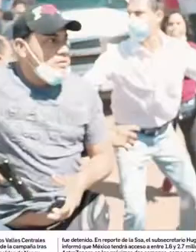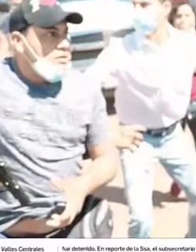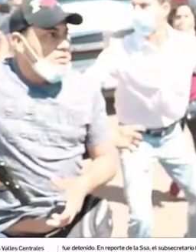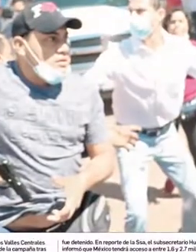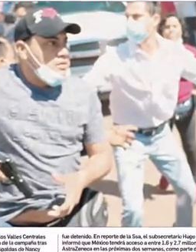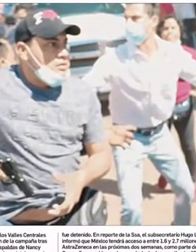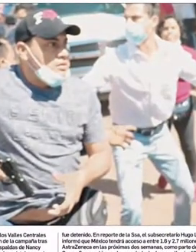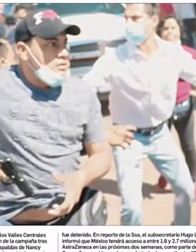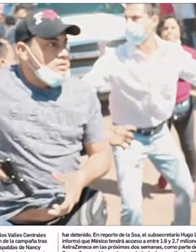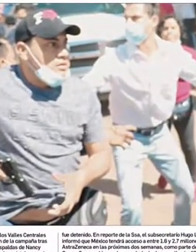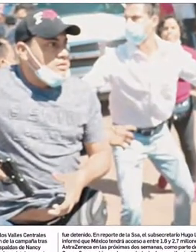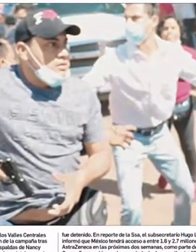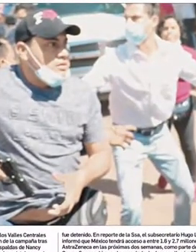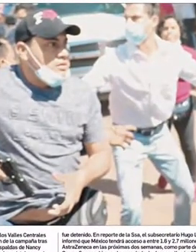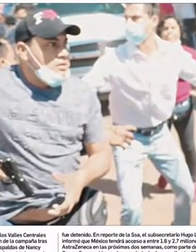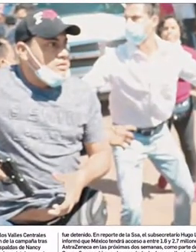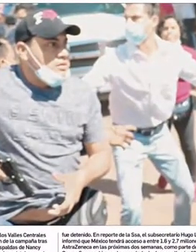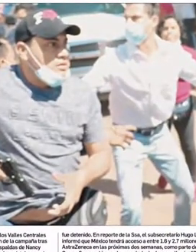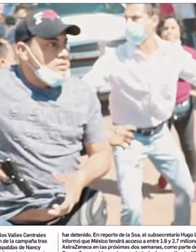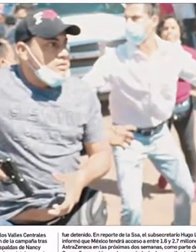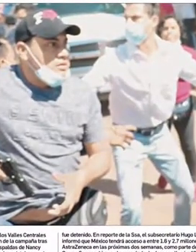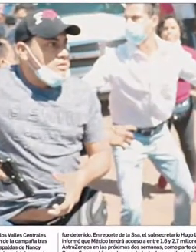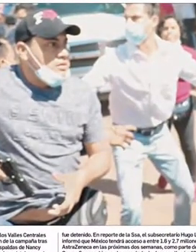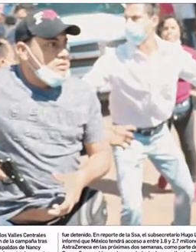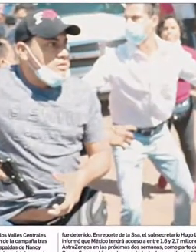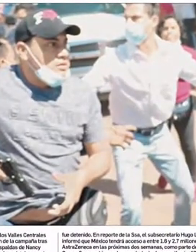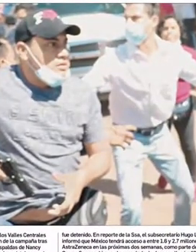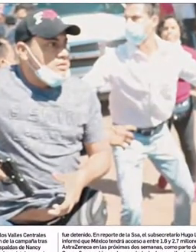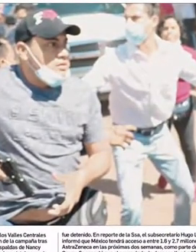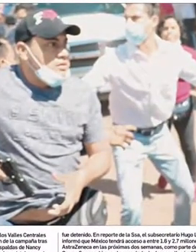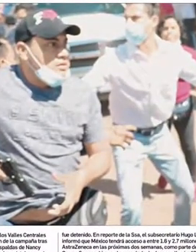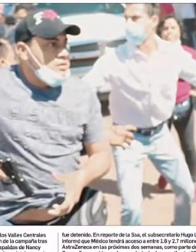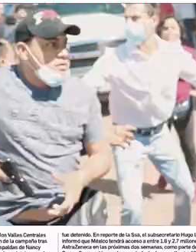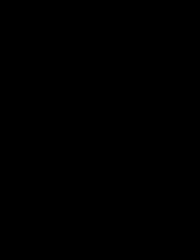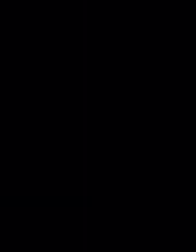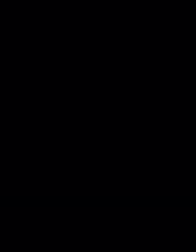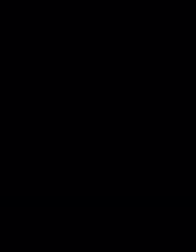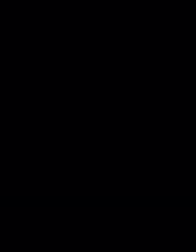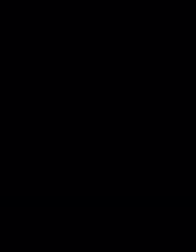mucha confrontación política también por las elecciones, es la temporada.